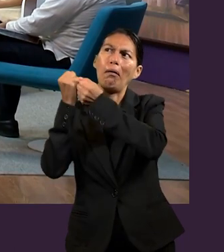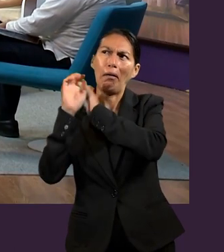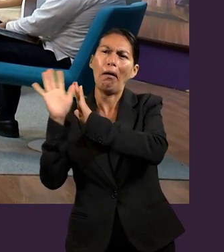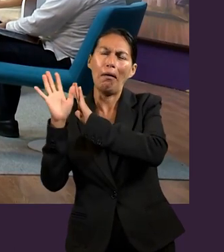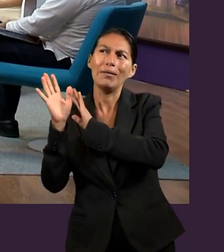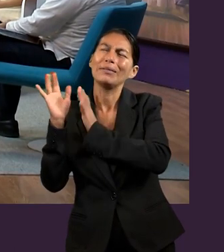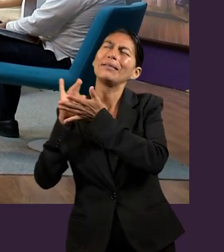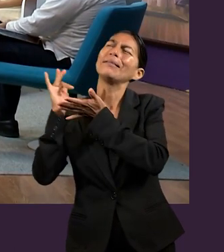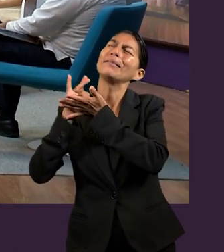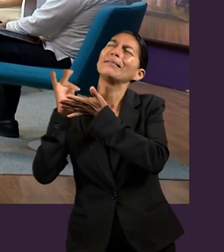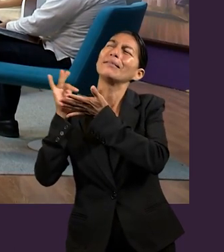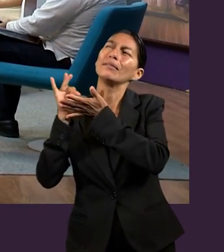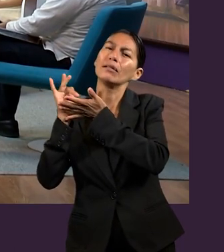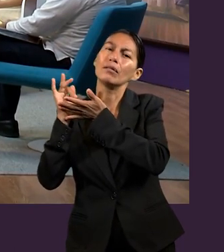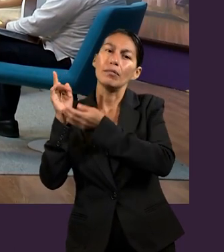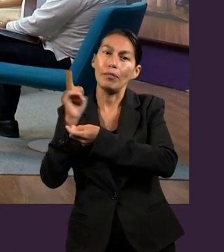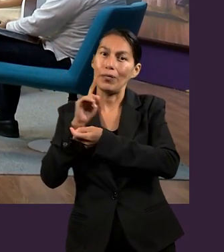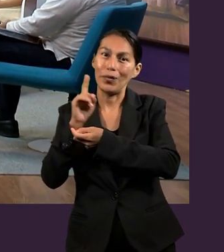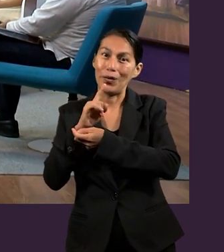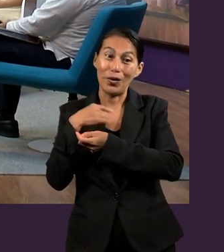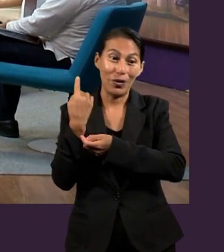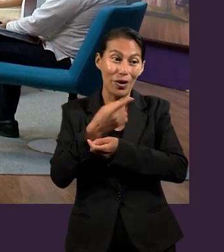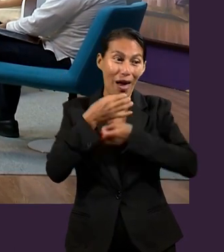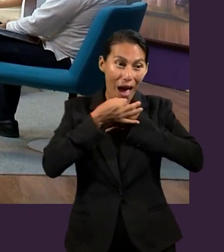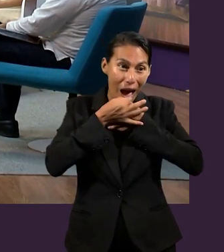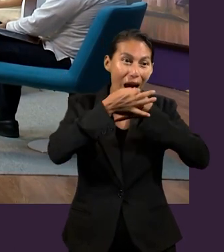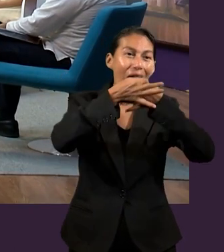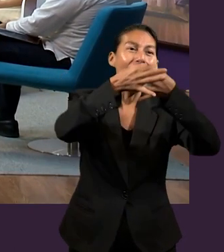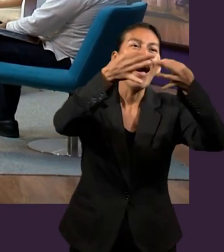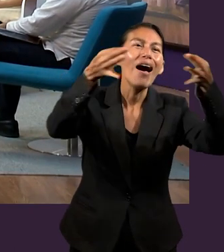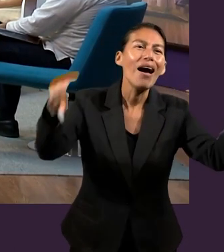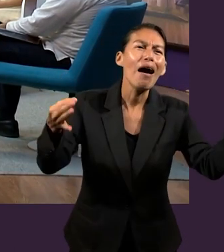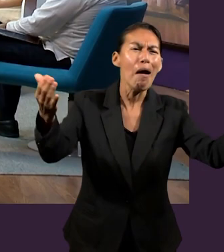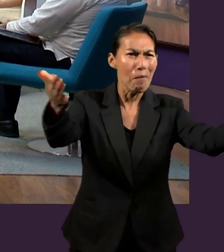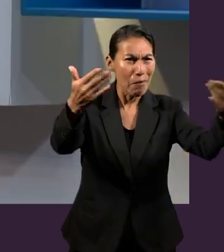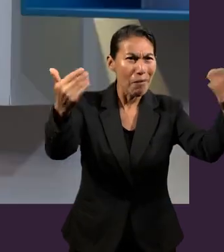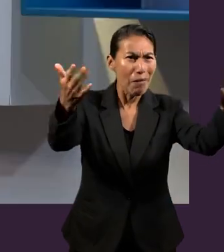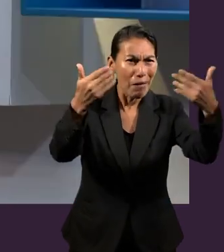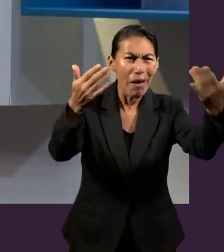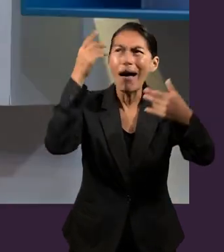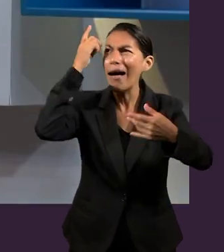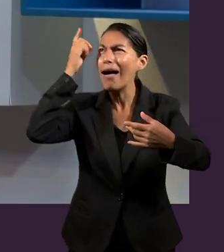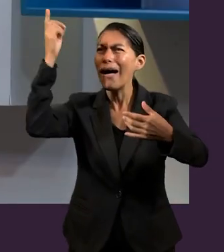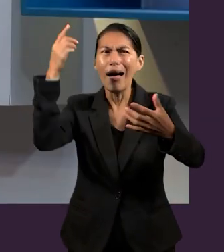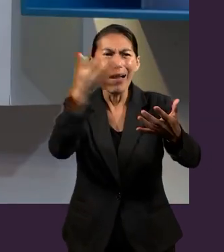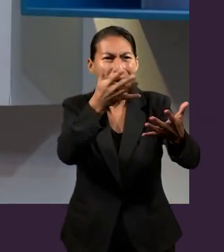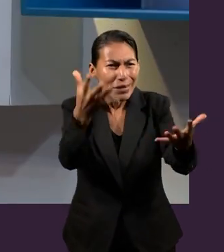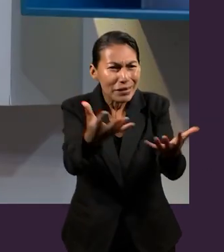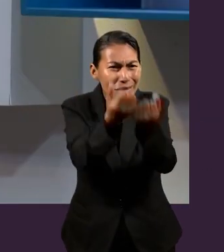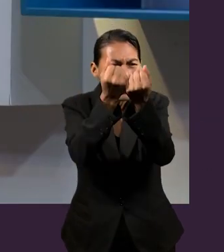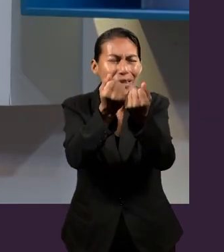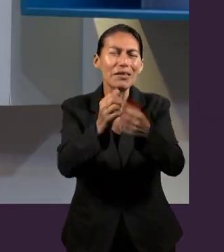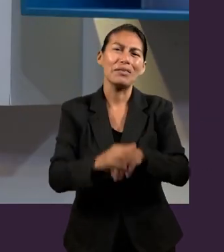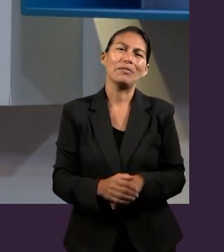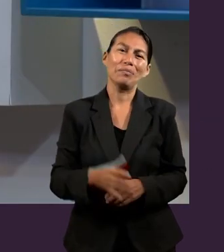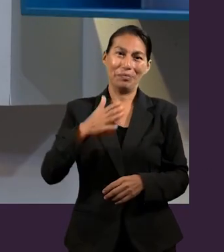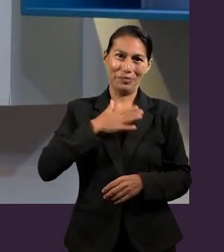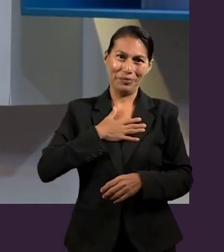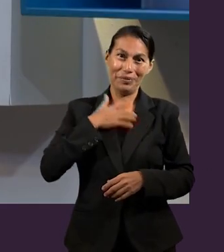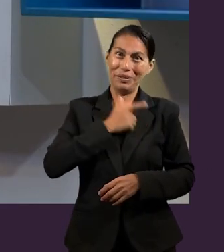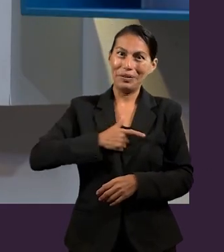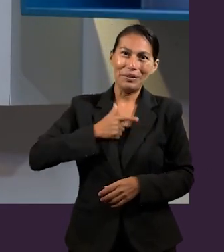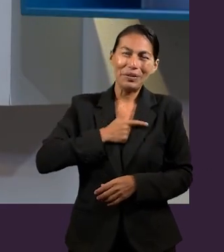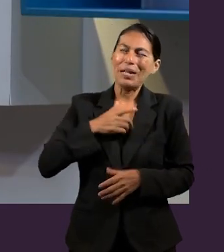ese es el meollo de estos estudios, de estos repasos. Aprender nosotros, disfrutarlo,